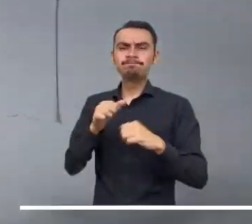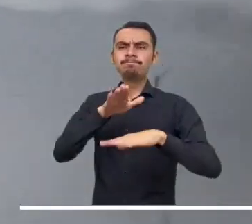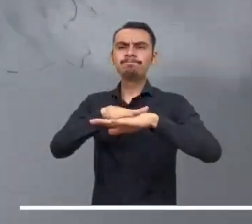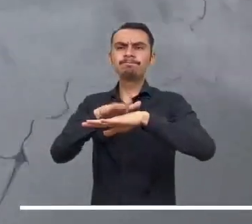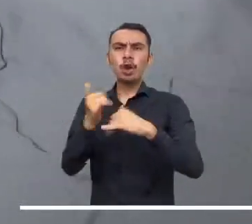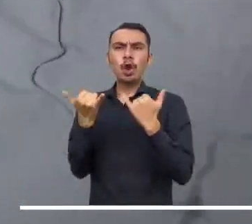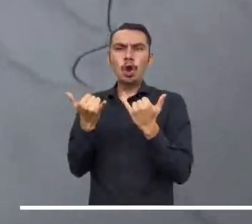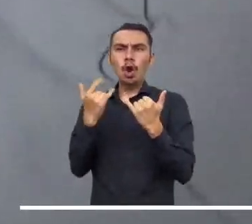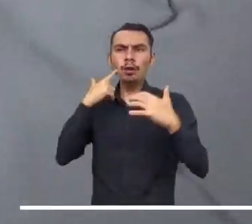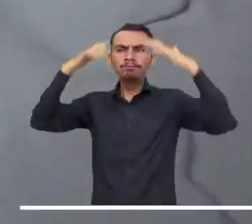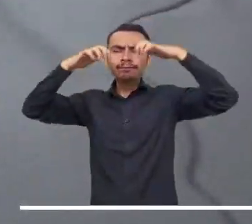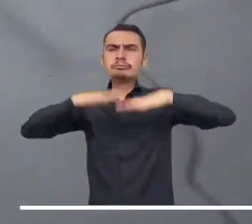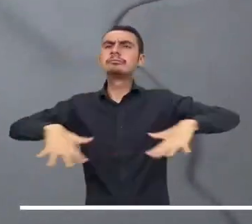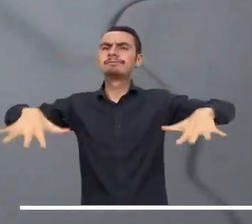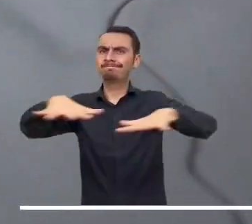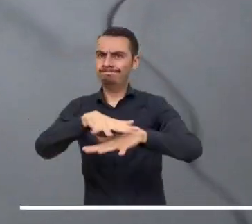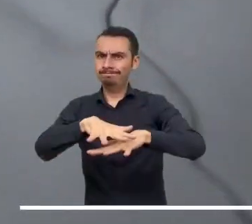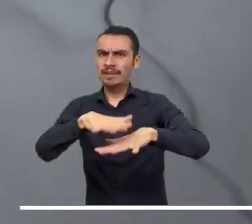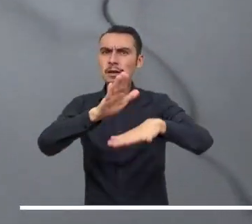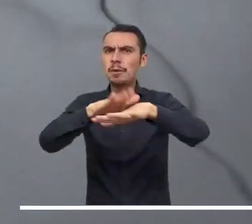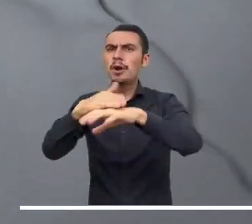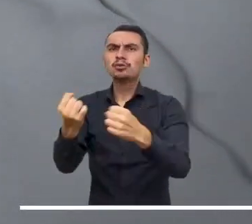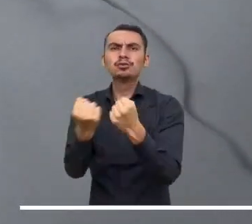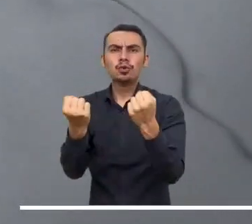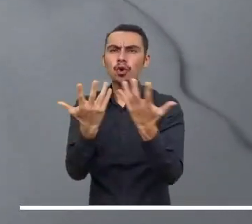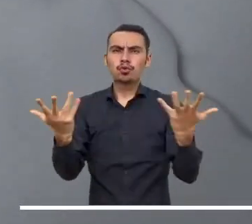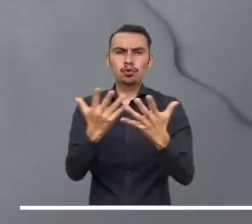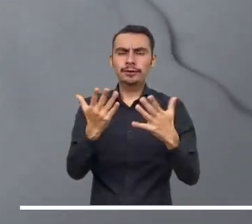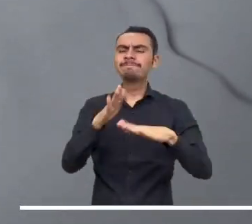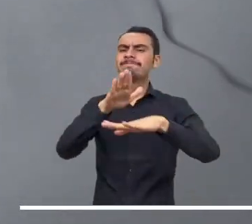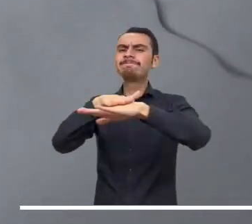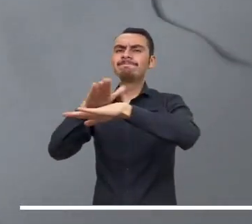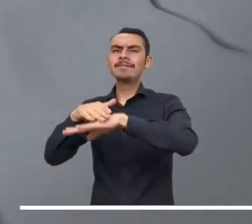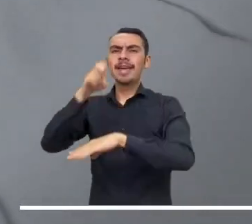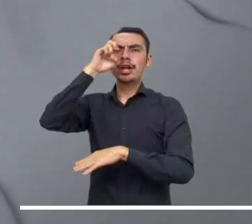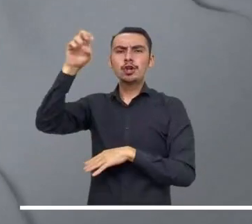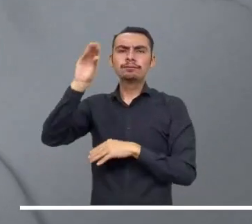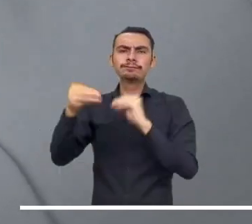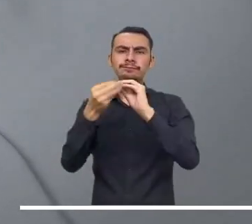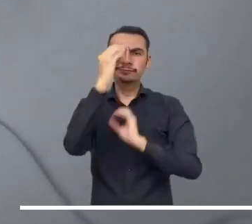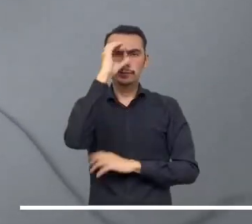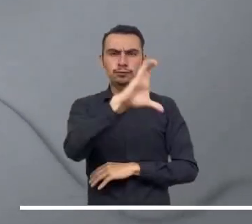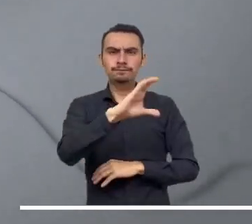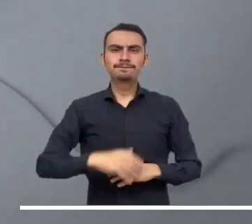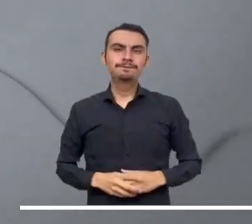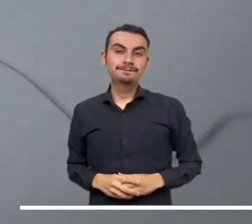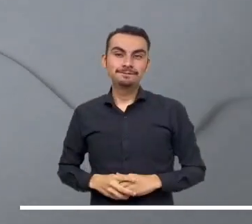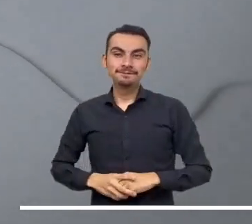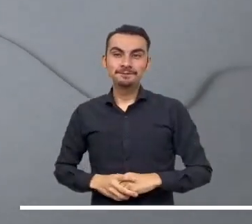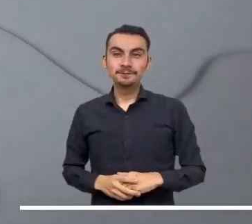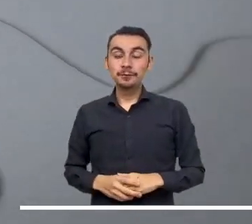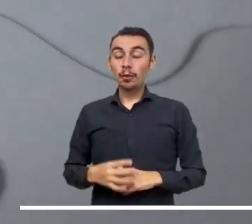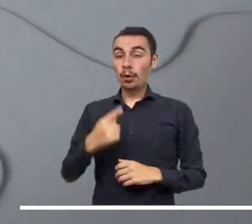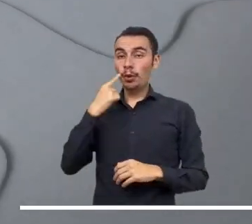Finalizamos con la capital, donde se estiman condiciones nubladas y posibles lloviznas en amplios sectores de la ciudad.